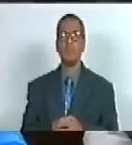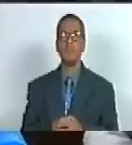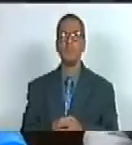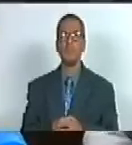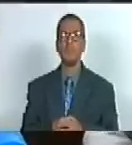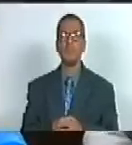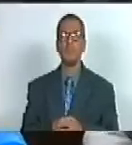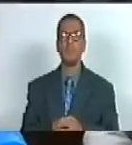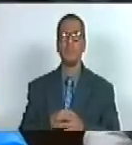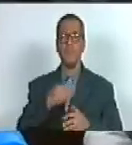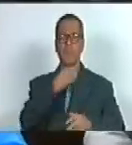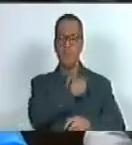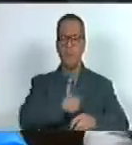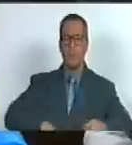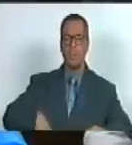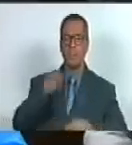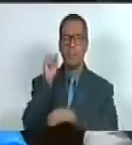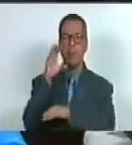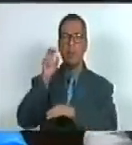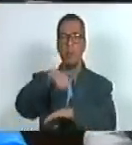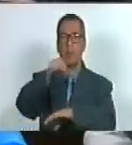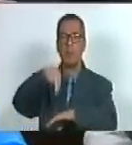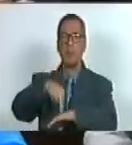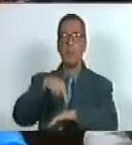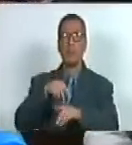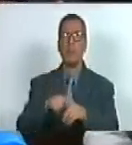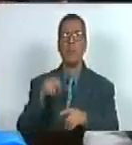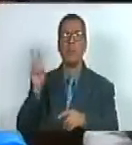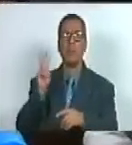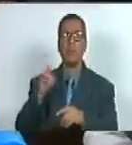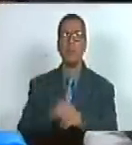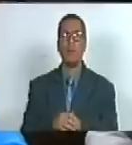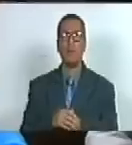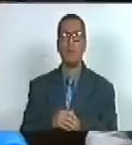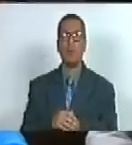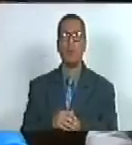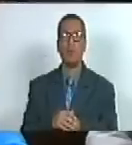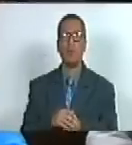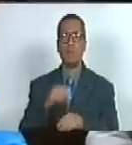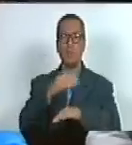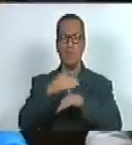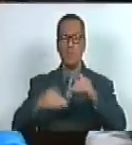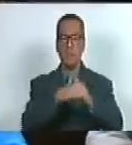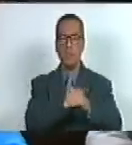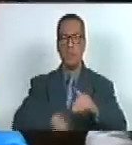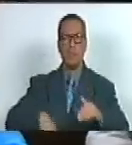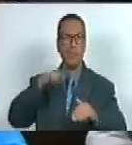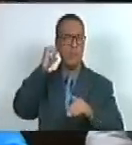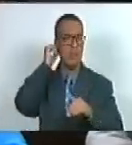Presidente de la Asamblea Nacional de Venezuela y segunda vicepresidenta